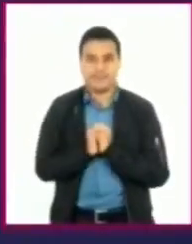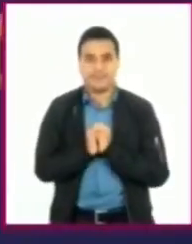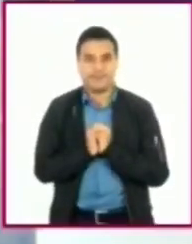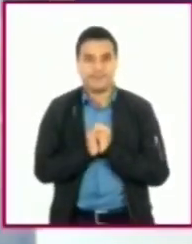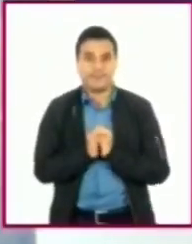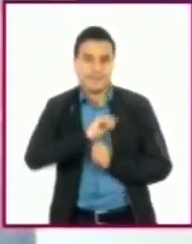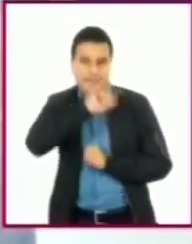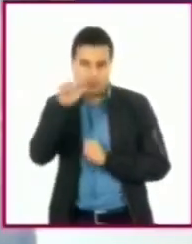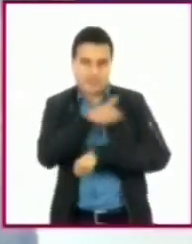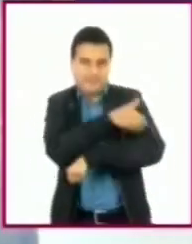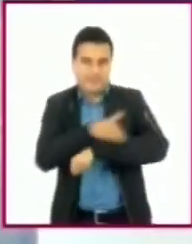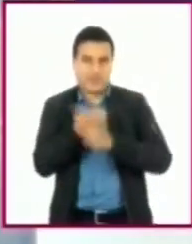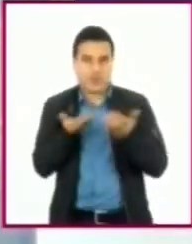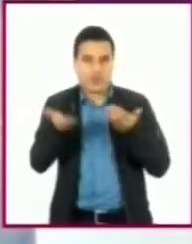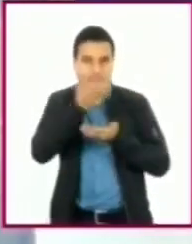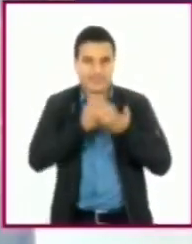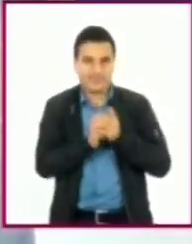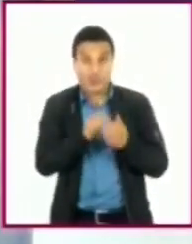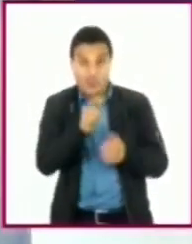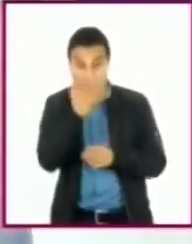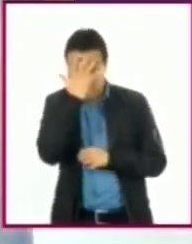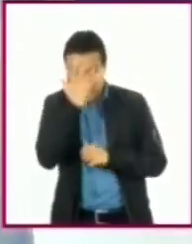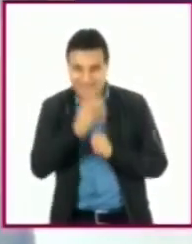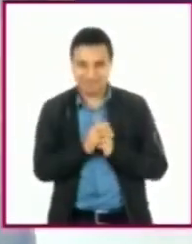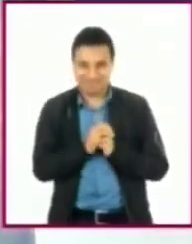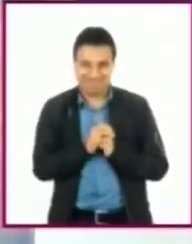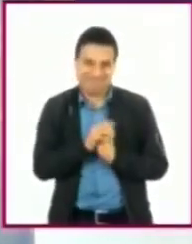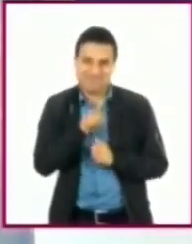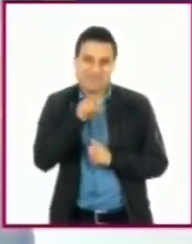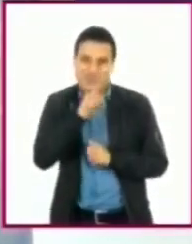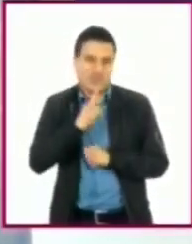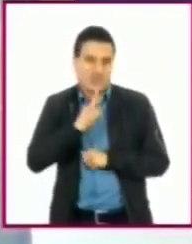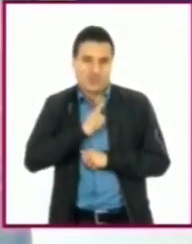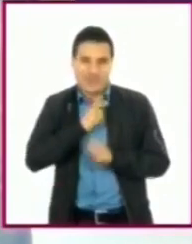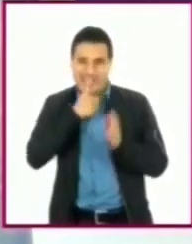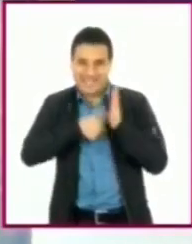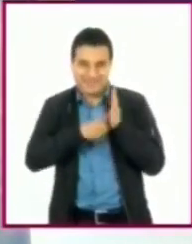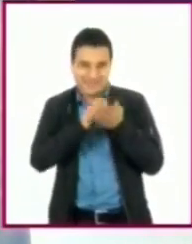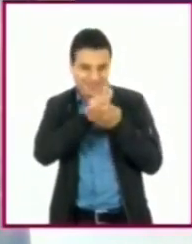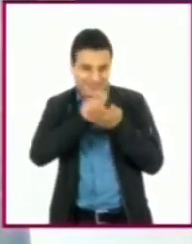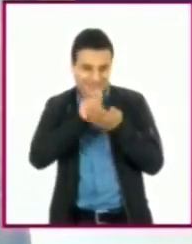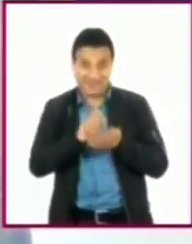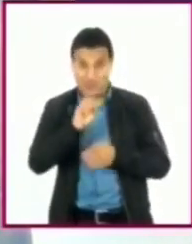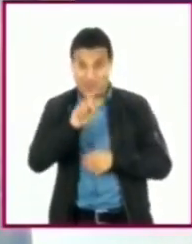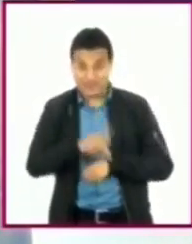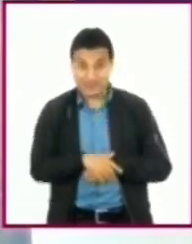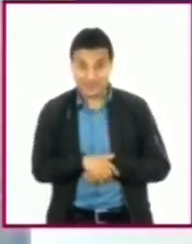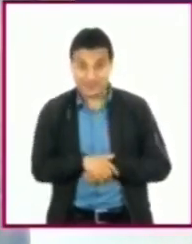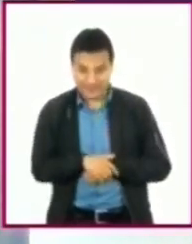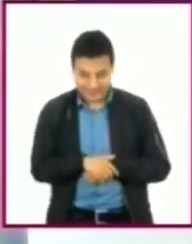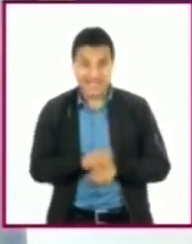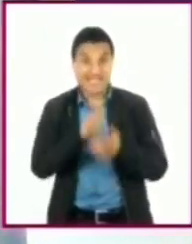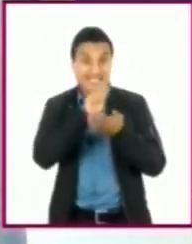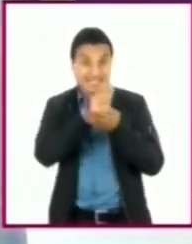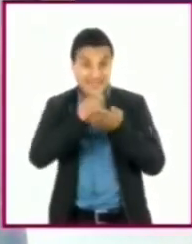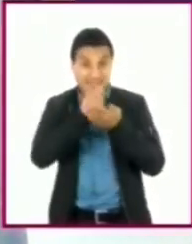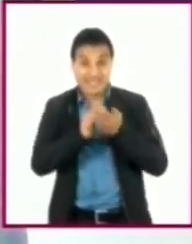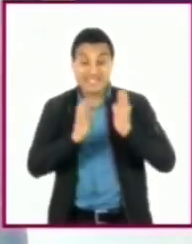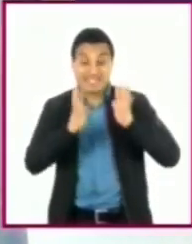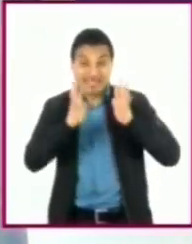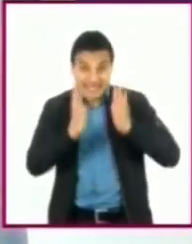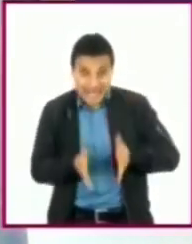familia. Pero si te da pena, no te preocupes. Hazla para ti y con eso es suficiente. Después de escribirle a ese río,